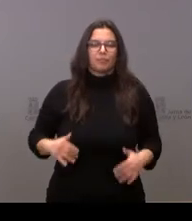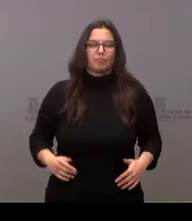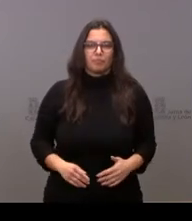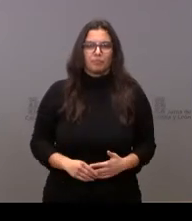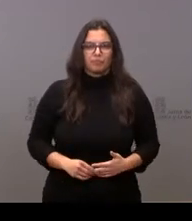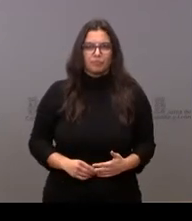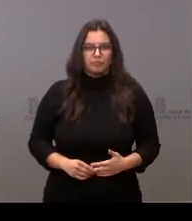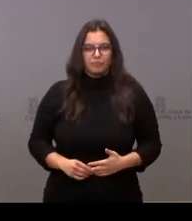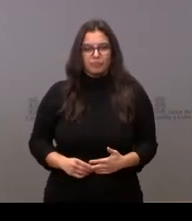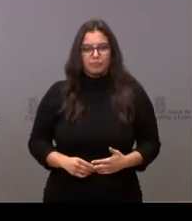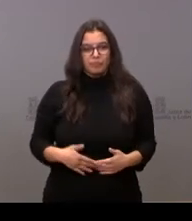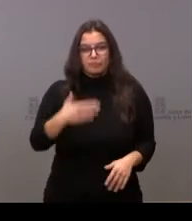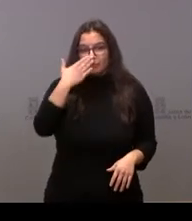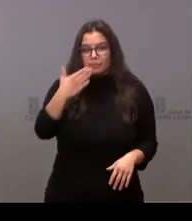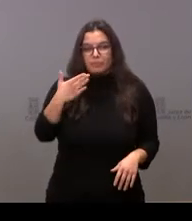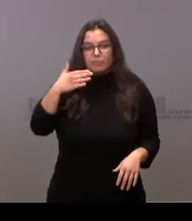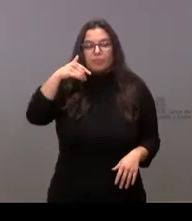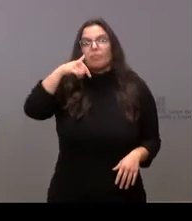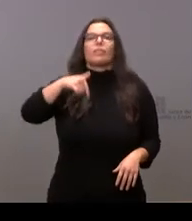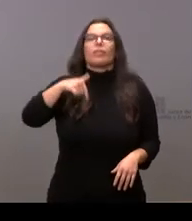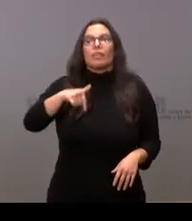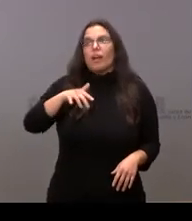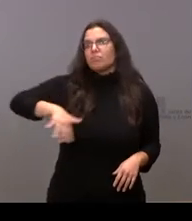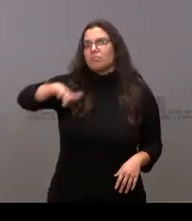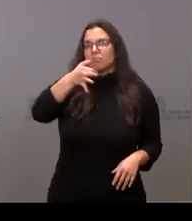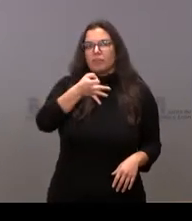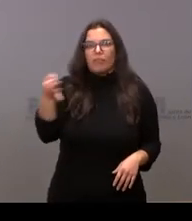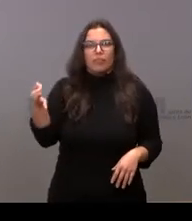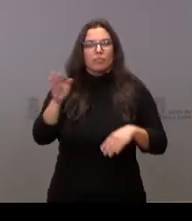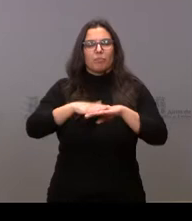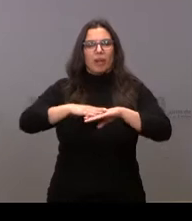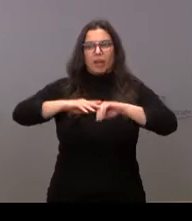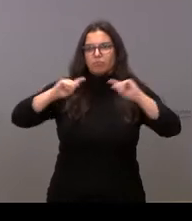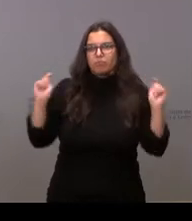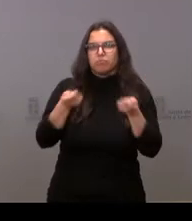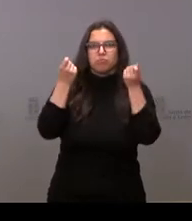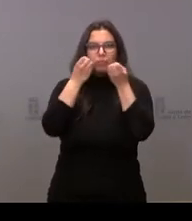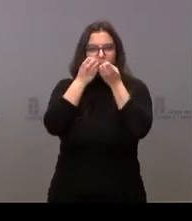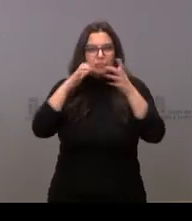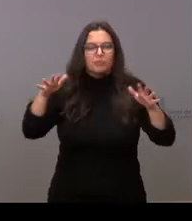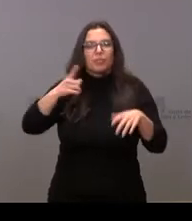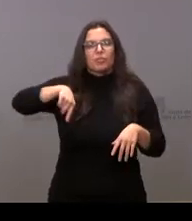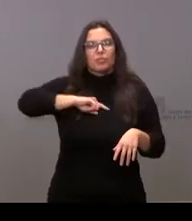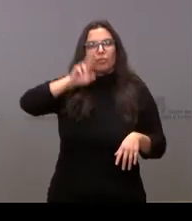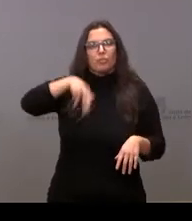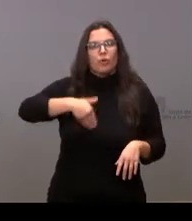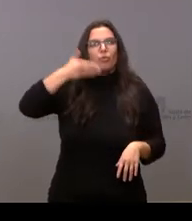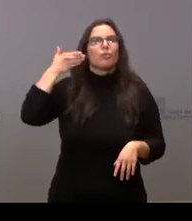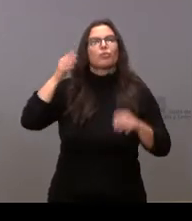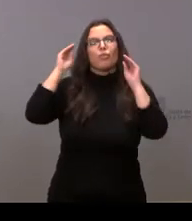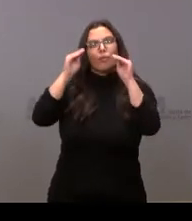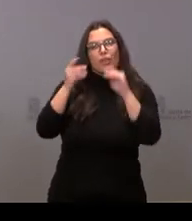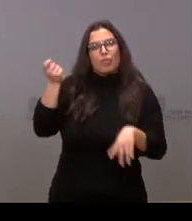y León. La verdad es que este es un escenario perfecto para proclamar que estamos orgullosos de nuestra formación